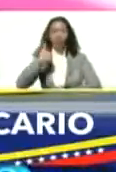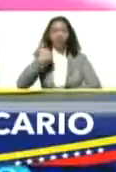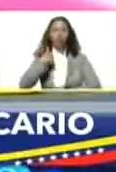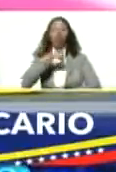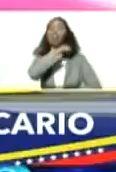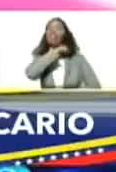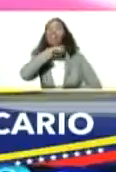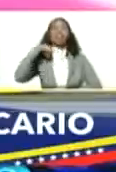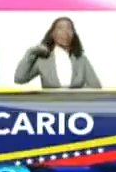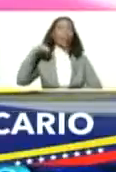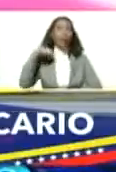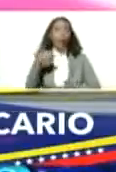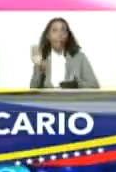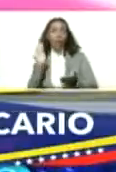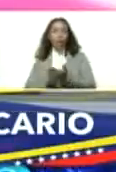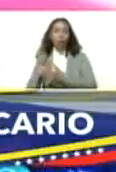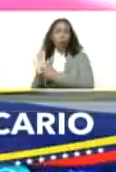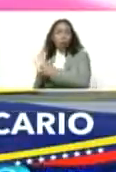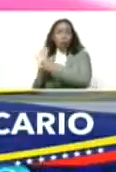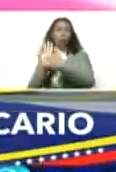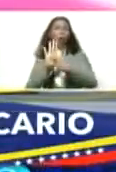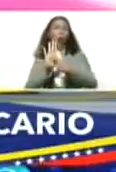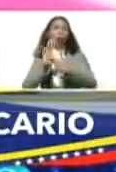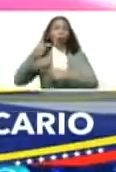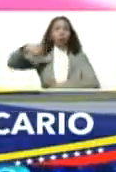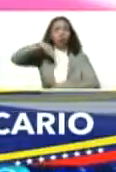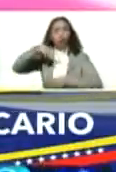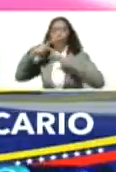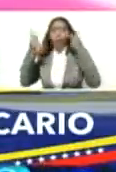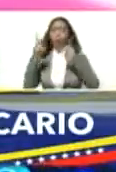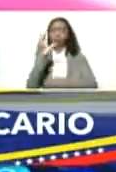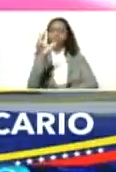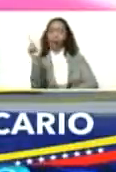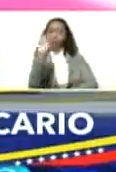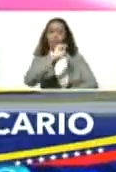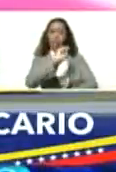exponerla en la plaza pública en tres meses.